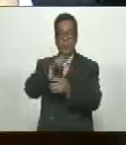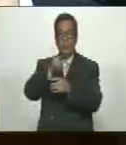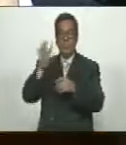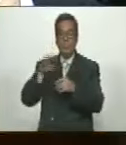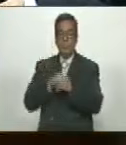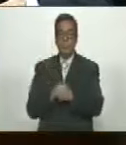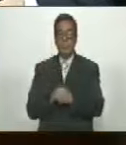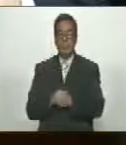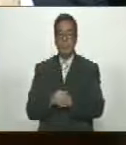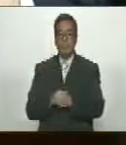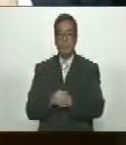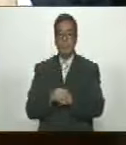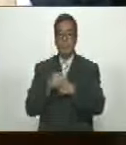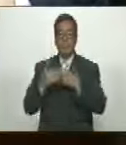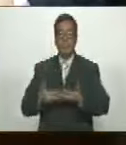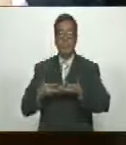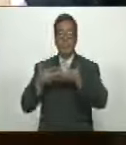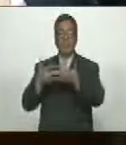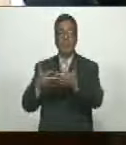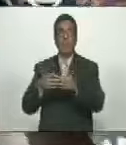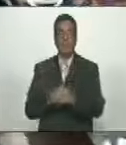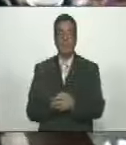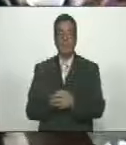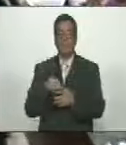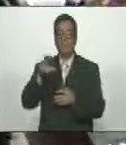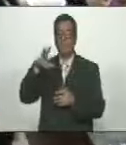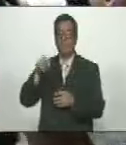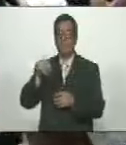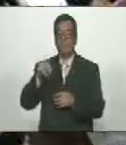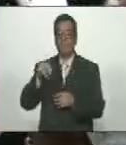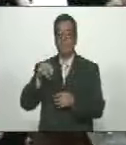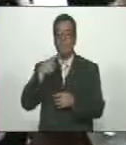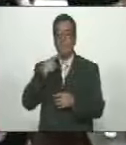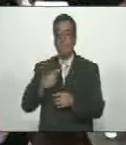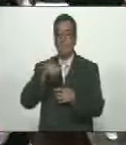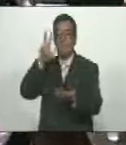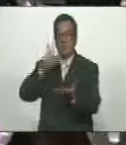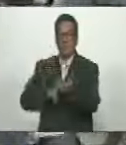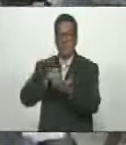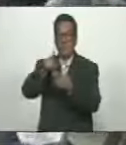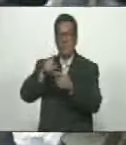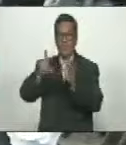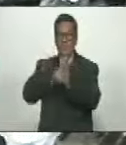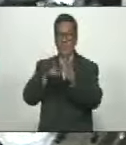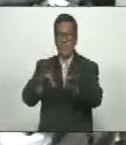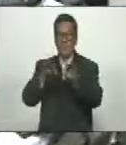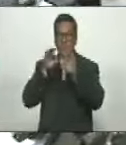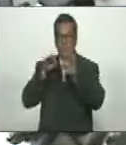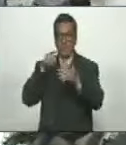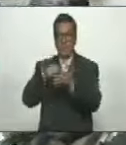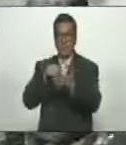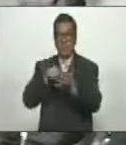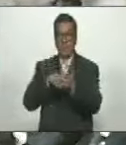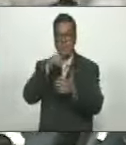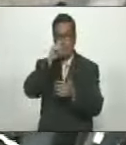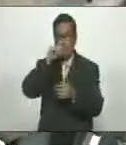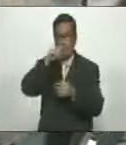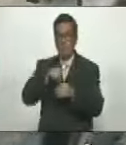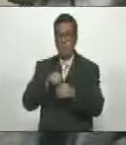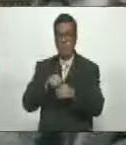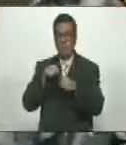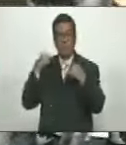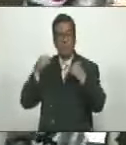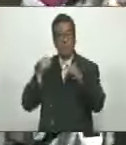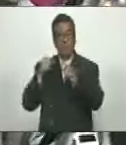y se remite no no no se declara aprobada la ley especial de endeudamiento anual para el